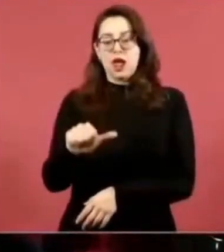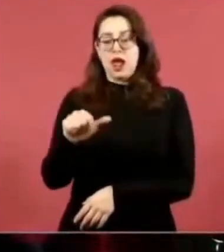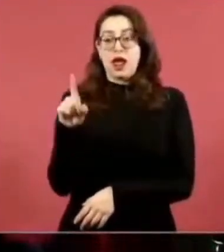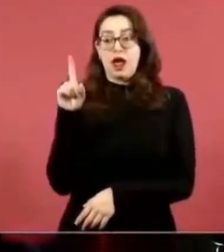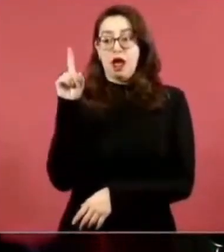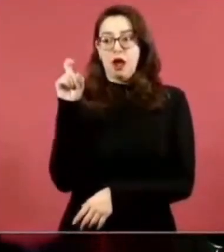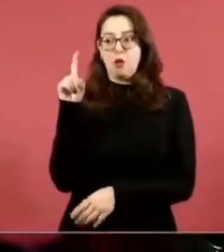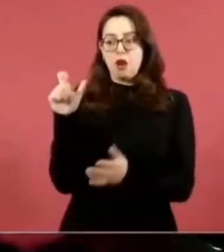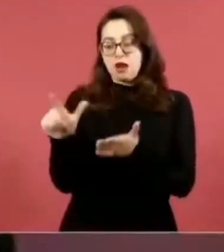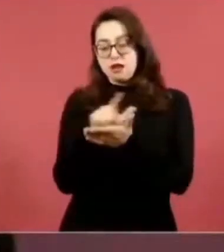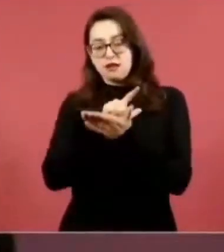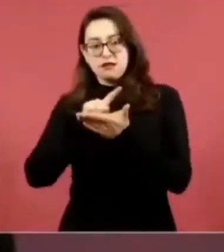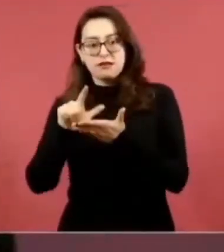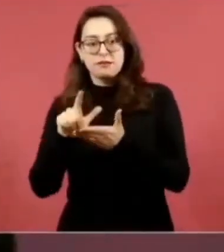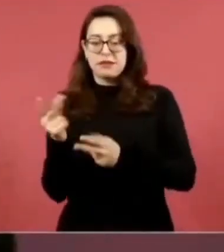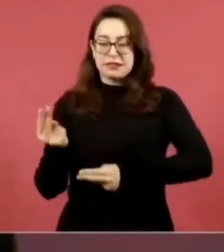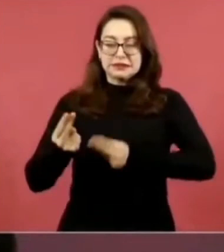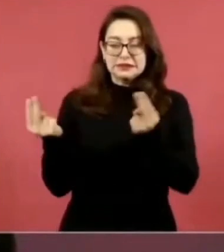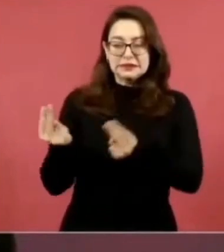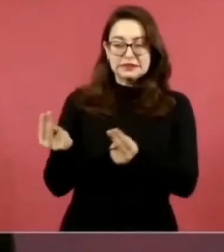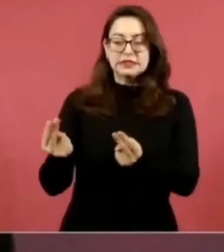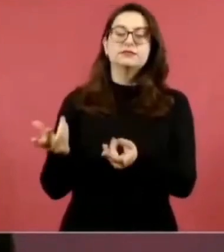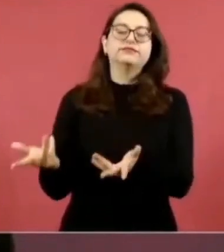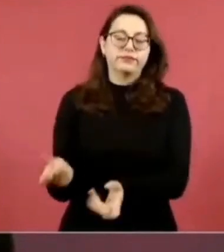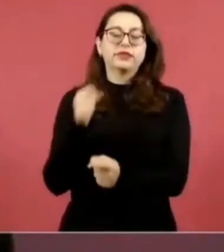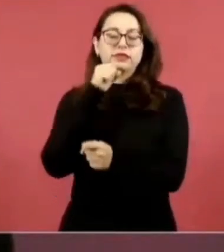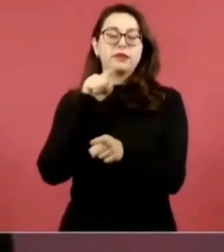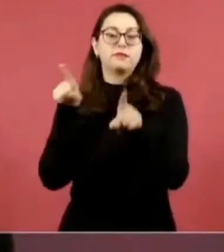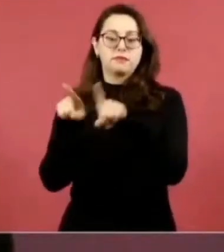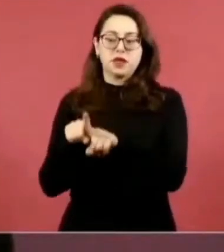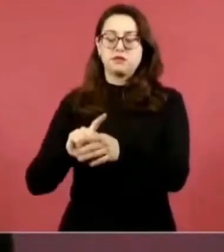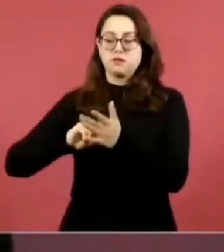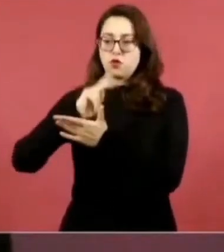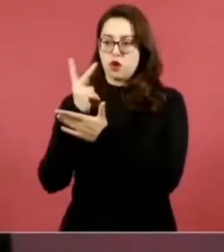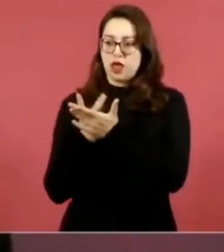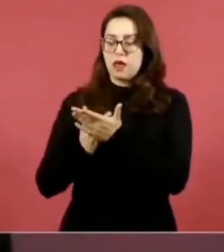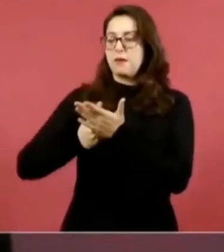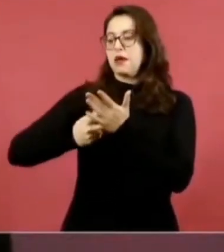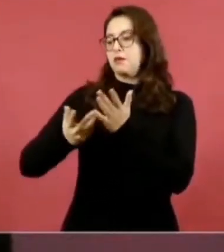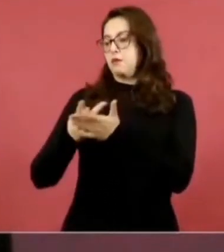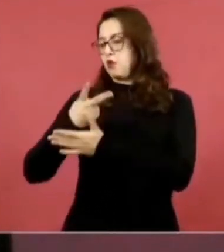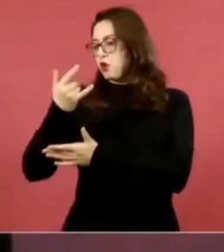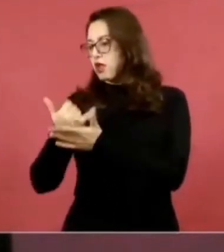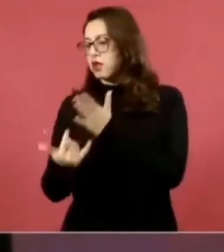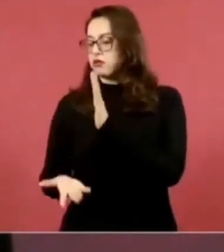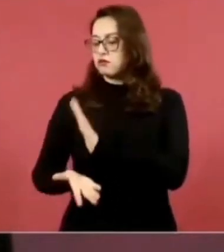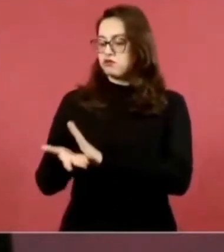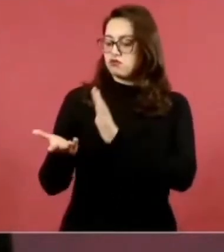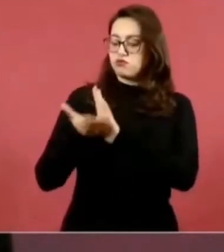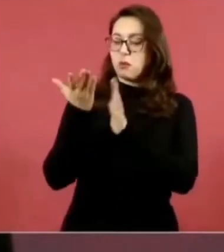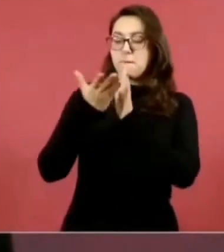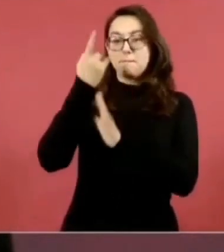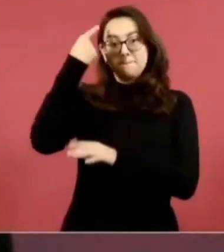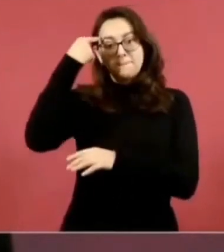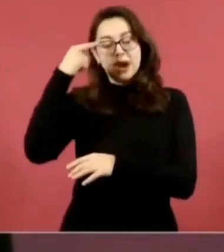importante porque va a resolver el abasto de agua